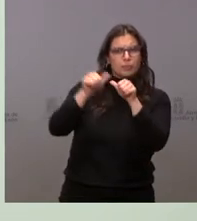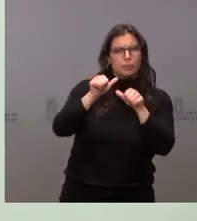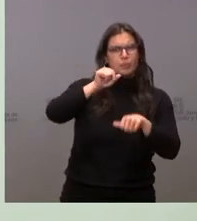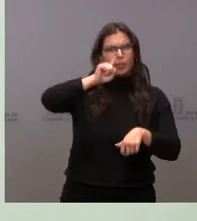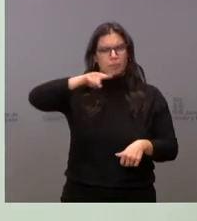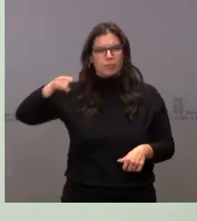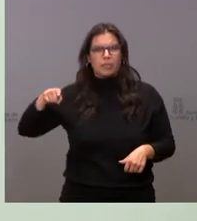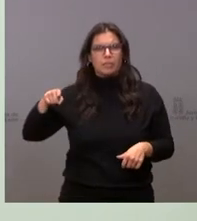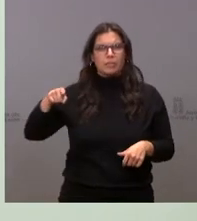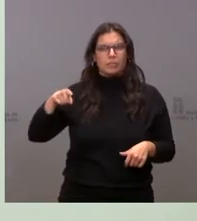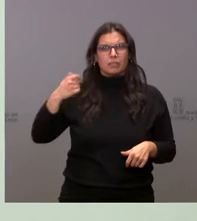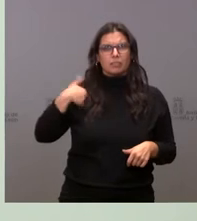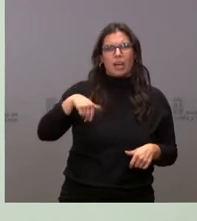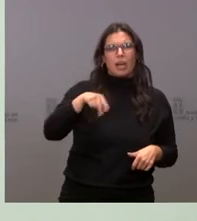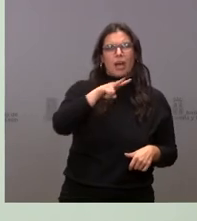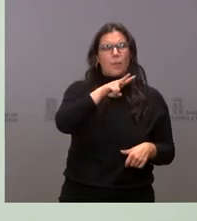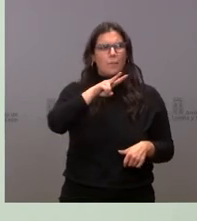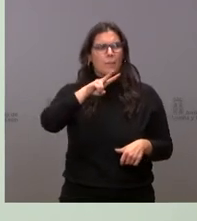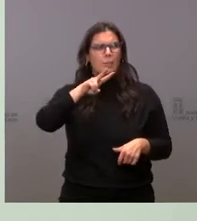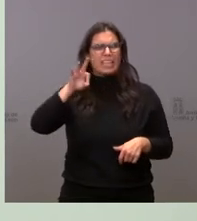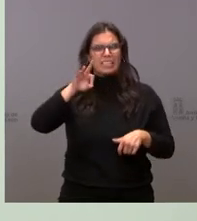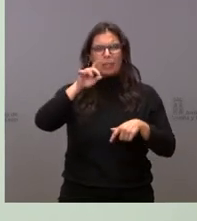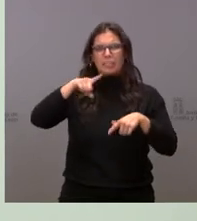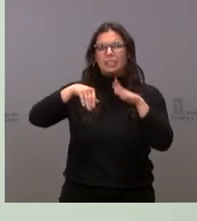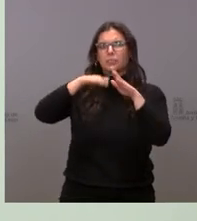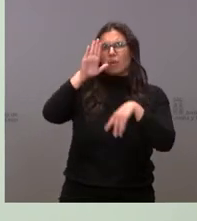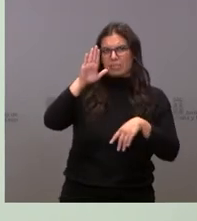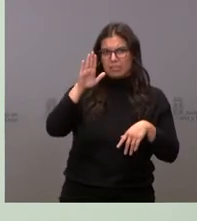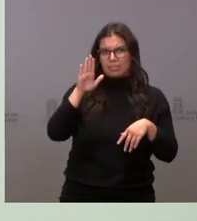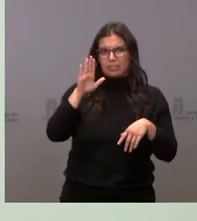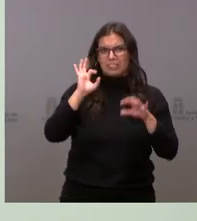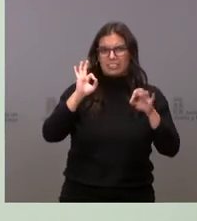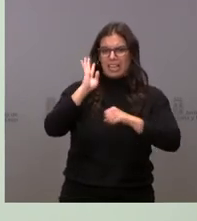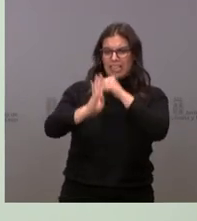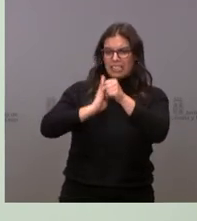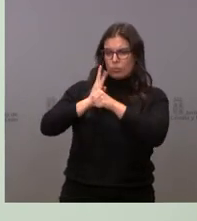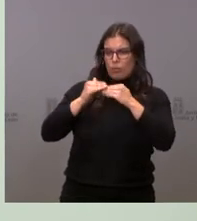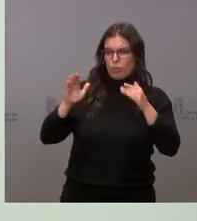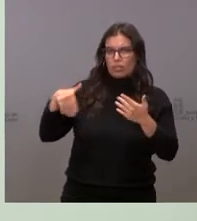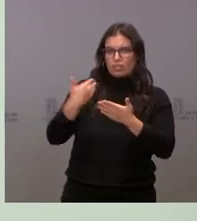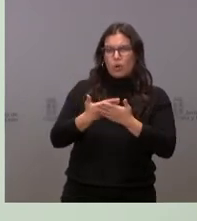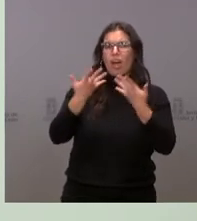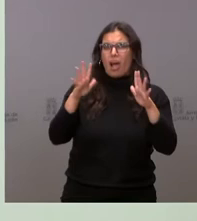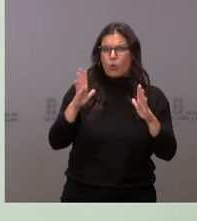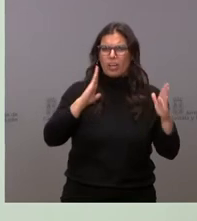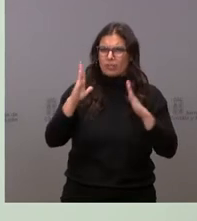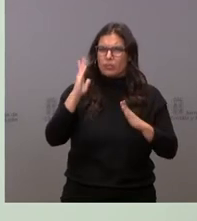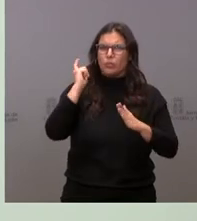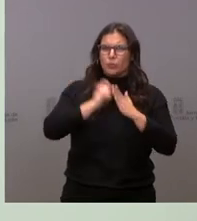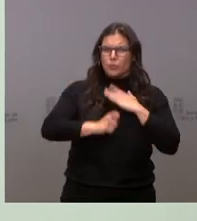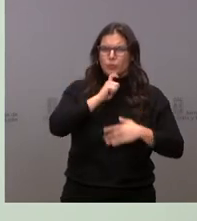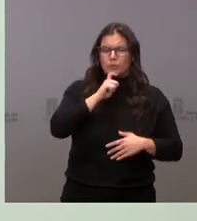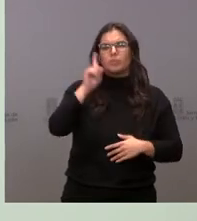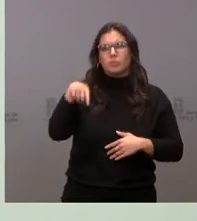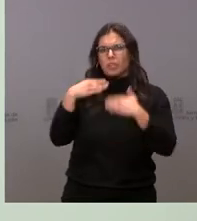veintitantos meses que llevamos de legislatura, incluso también en los momentos más complicados. Y quiero también